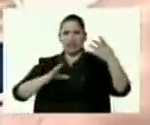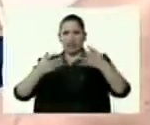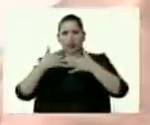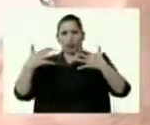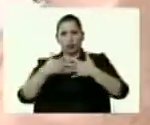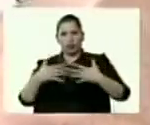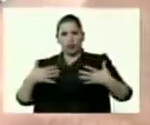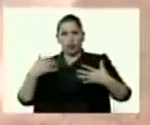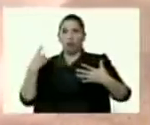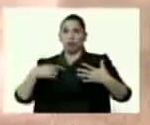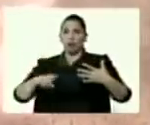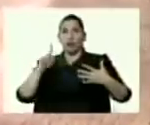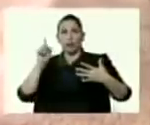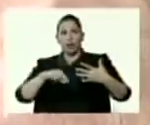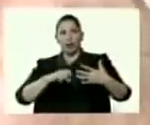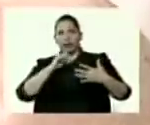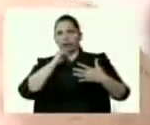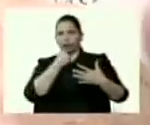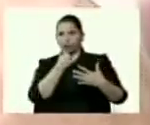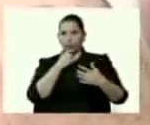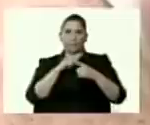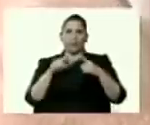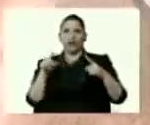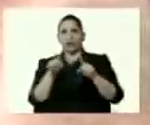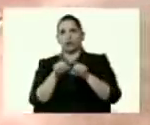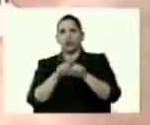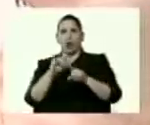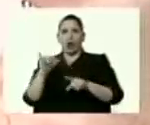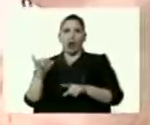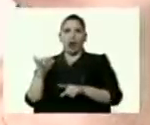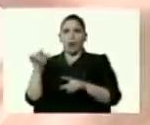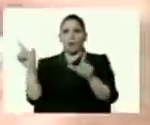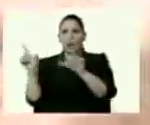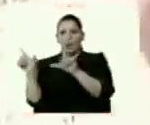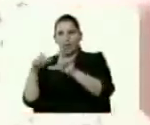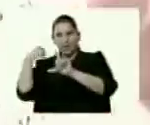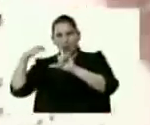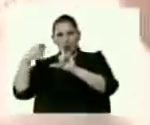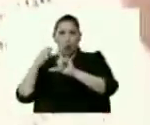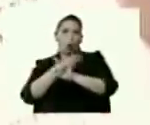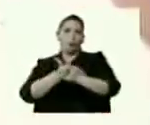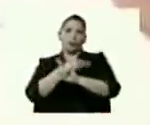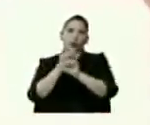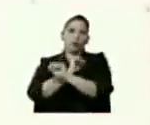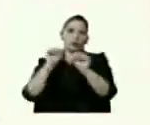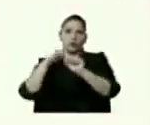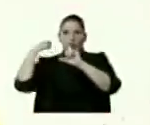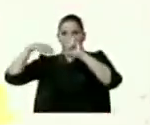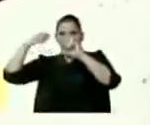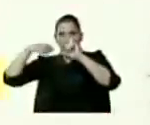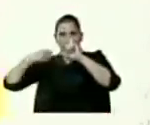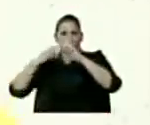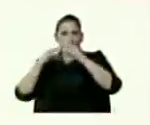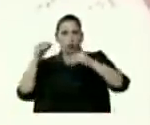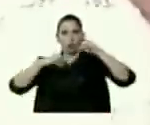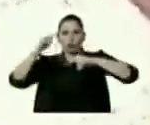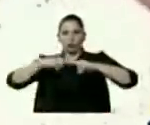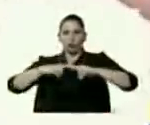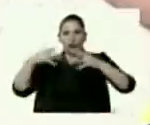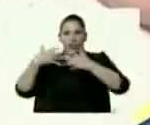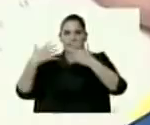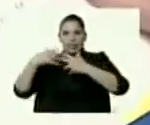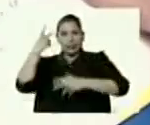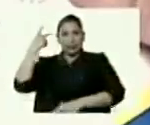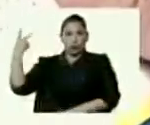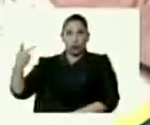claro, tienen que poner confidencial para que se les parezca a Jack Ryan y para que se les parezca a Misión Imposible y a todas esas construcciones de guerra psicológica